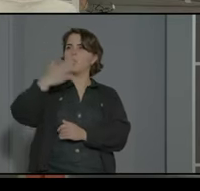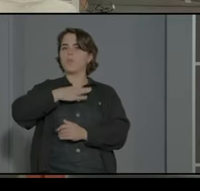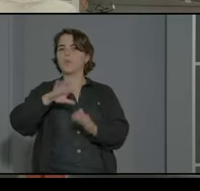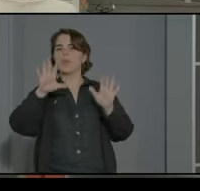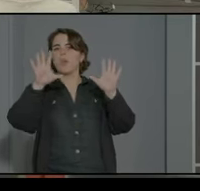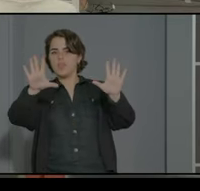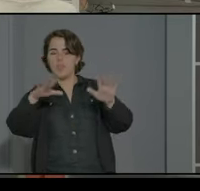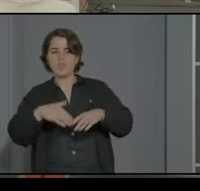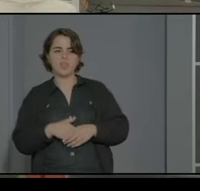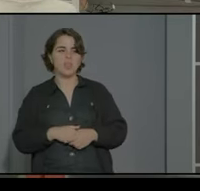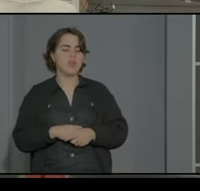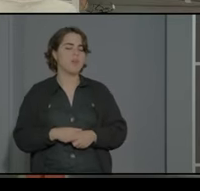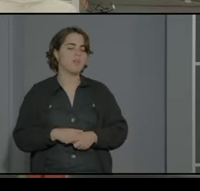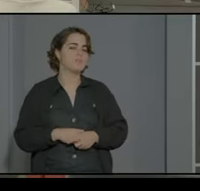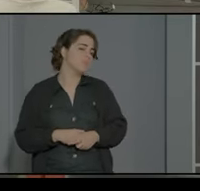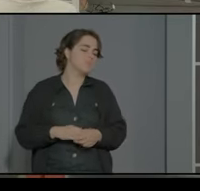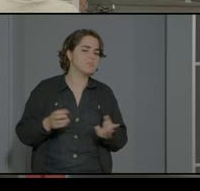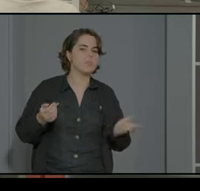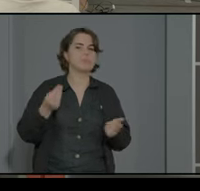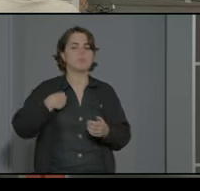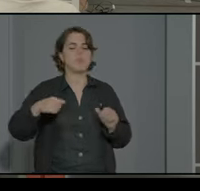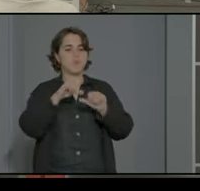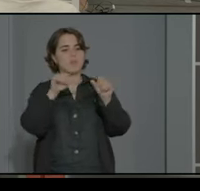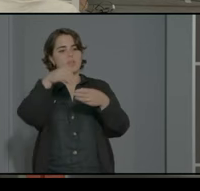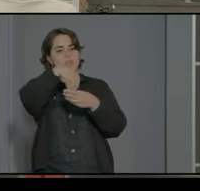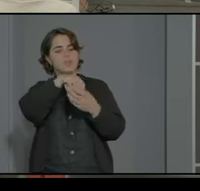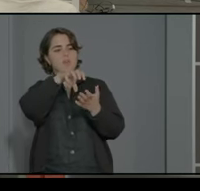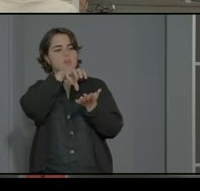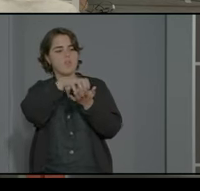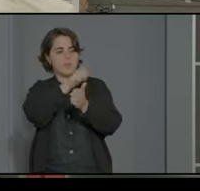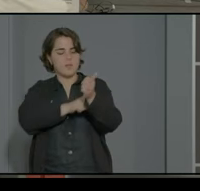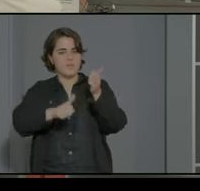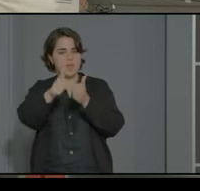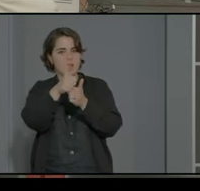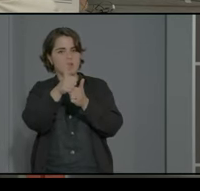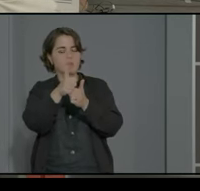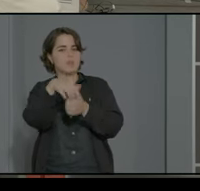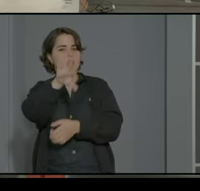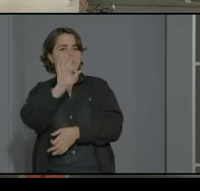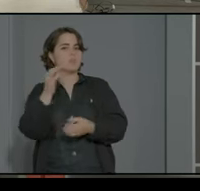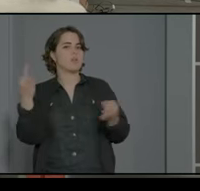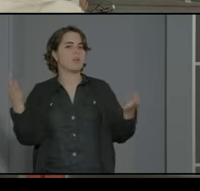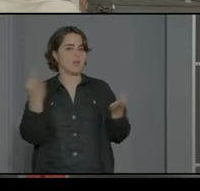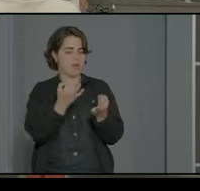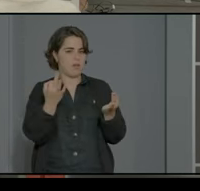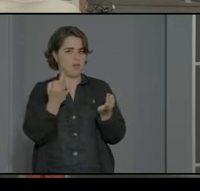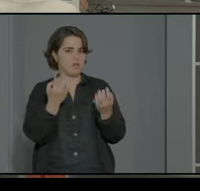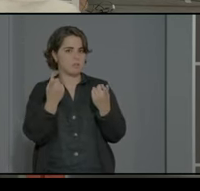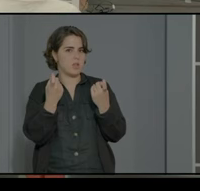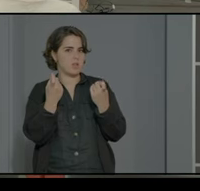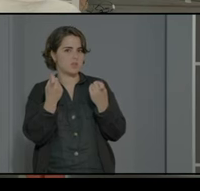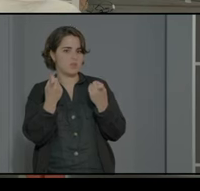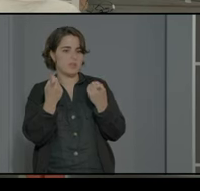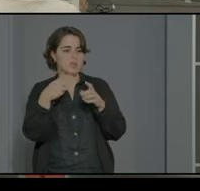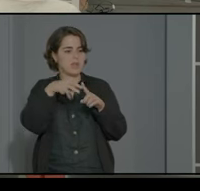años también en esta modalidad de centro preferente y se decide que necesita esas aprender